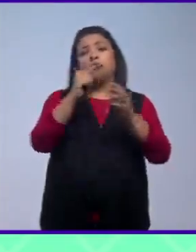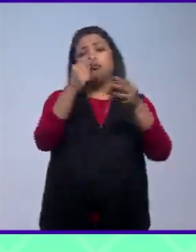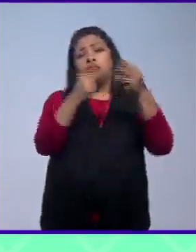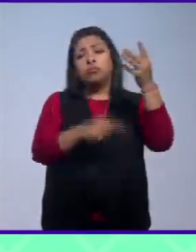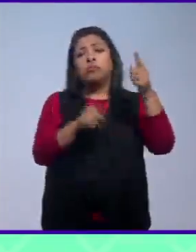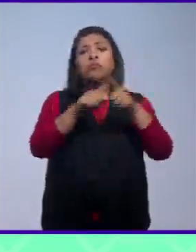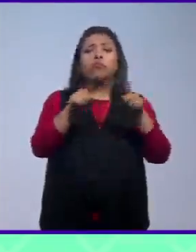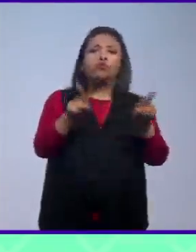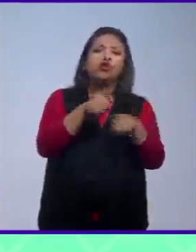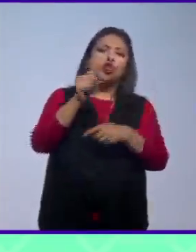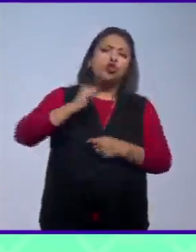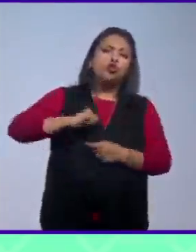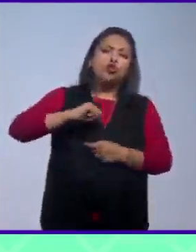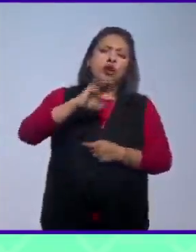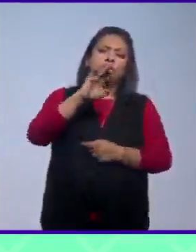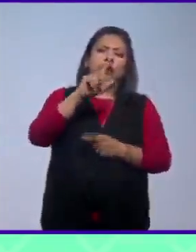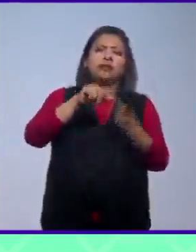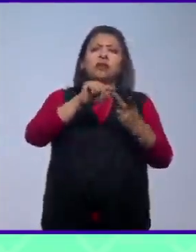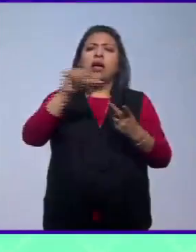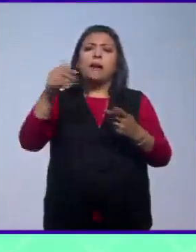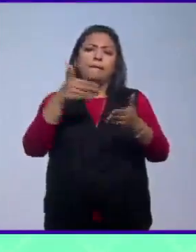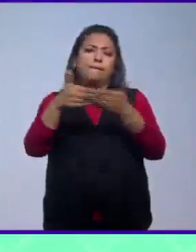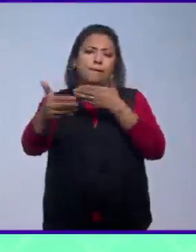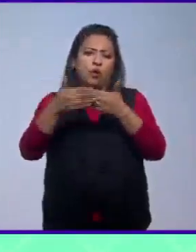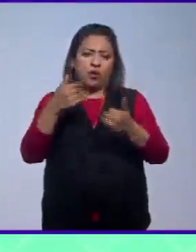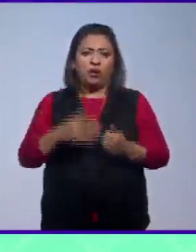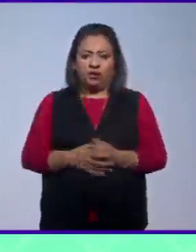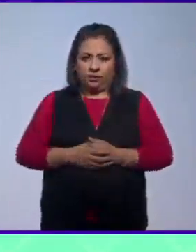va de la música clásica a la contemporánea.